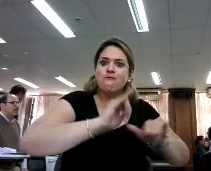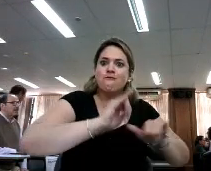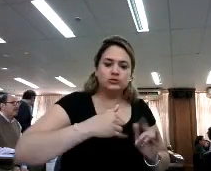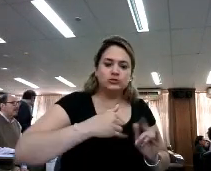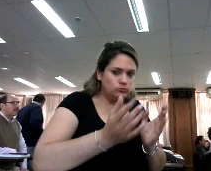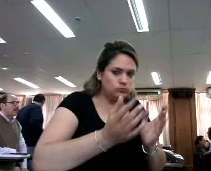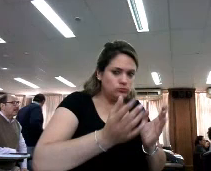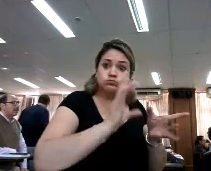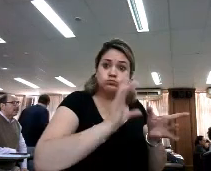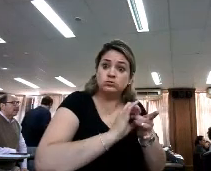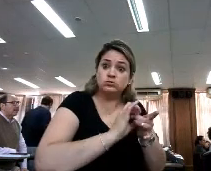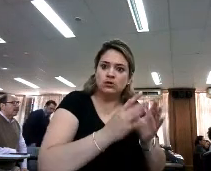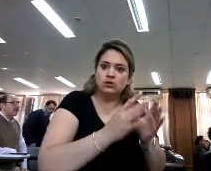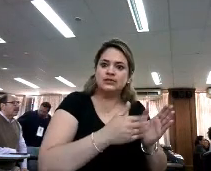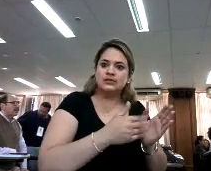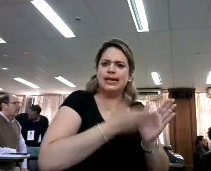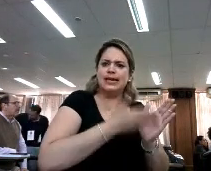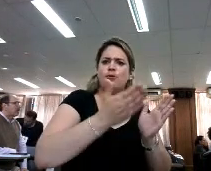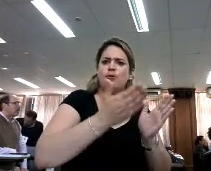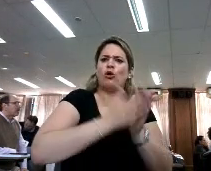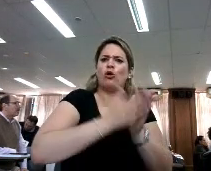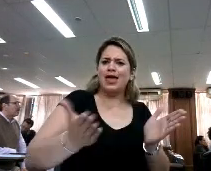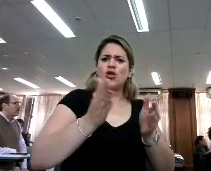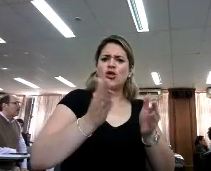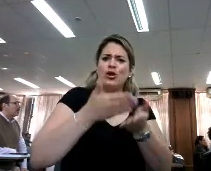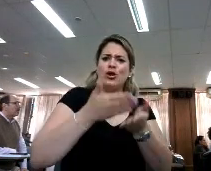interactúen a la hora de investigar.